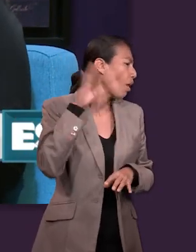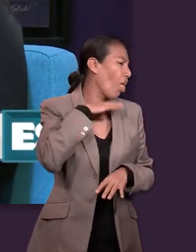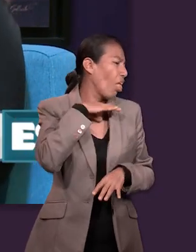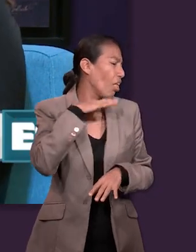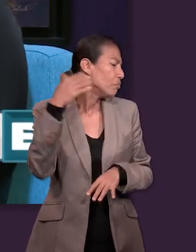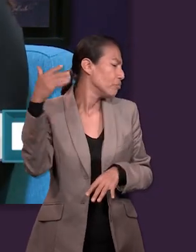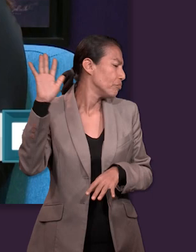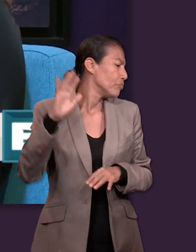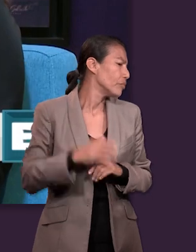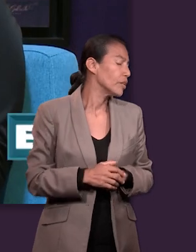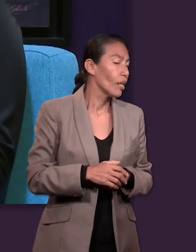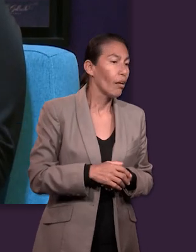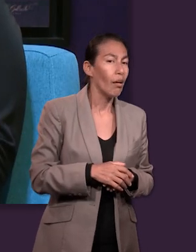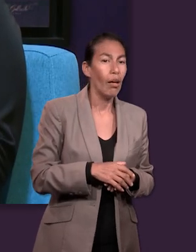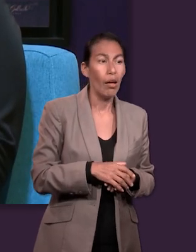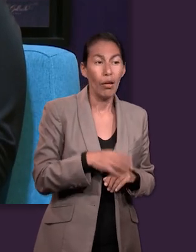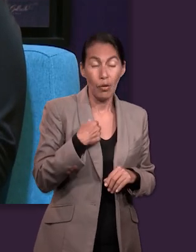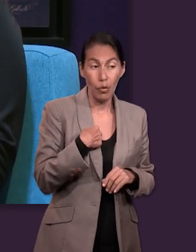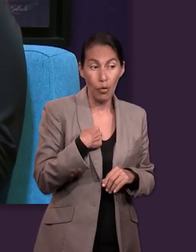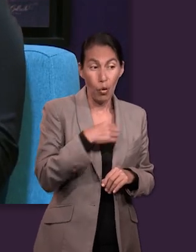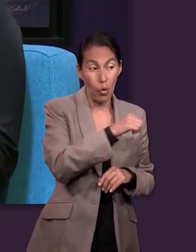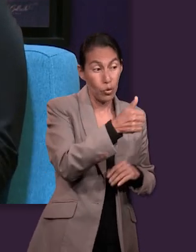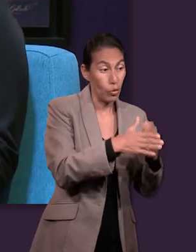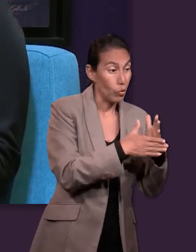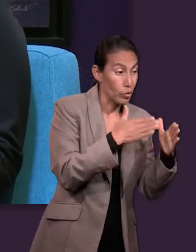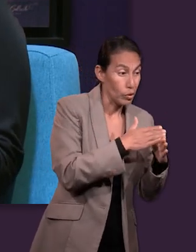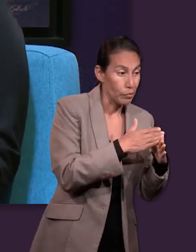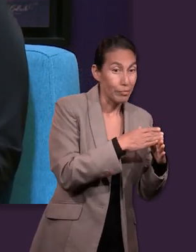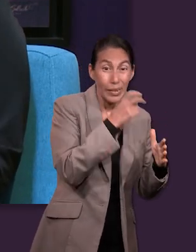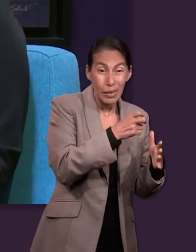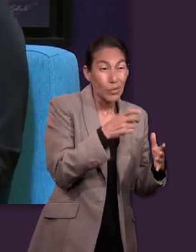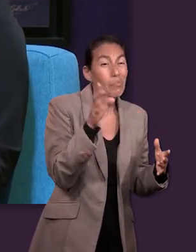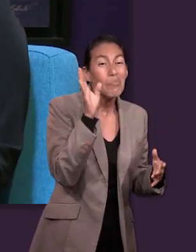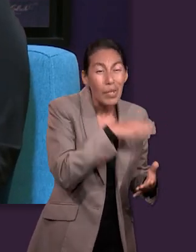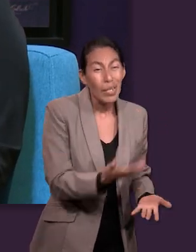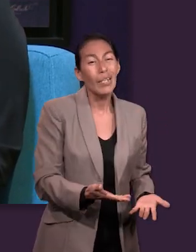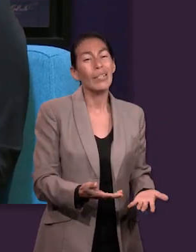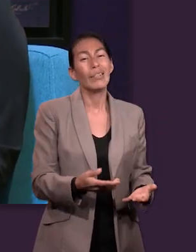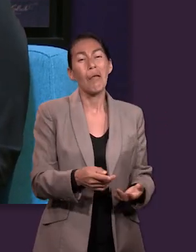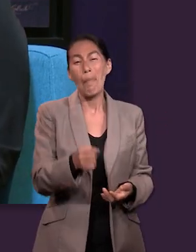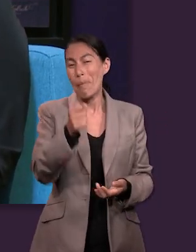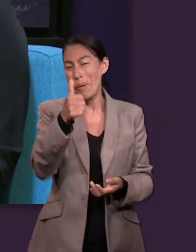ignorar esa situación y en vez de hacer eso debemos de buscar a Dios.